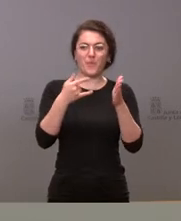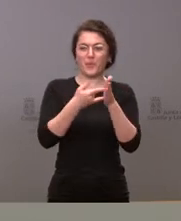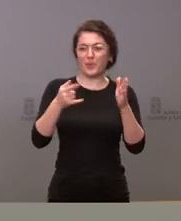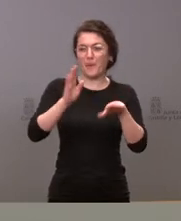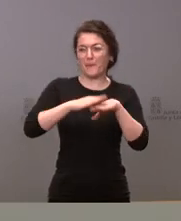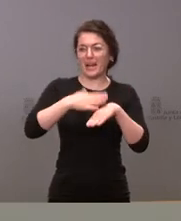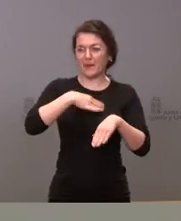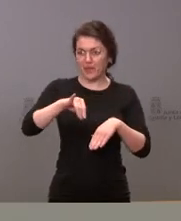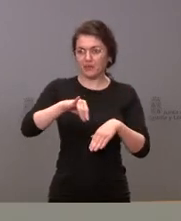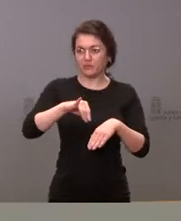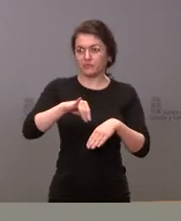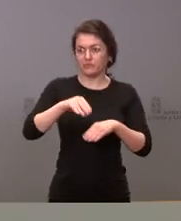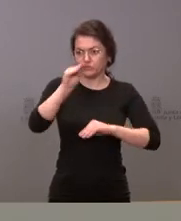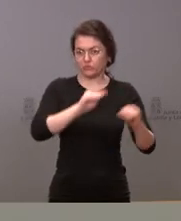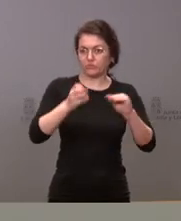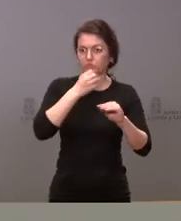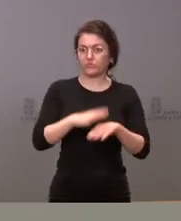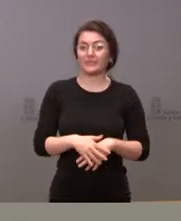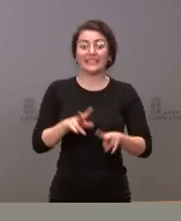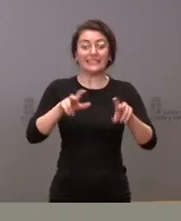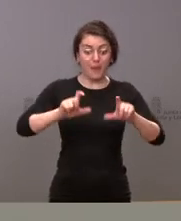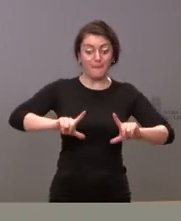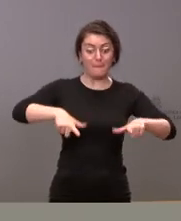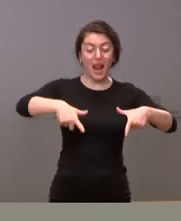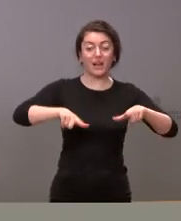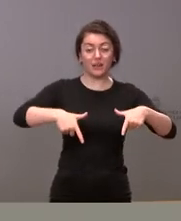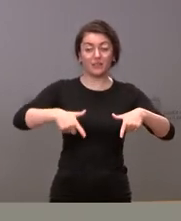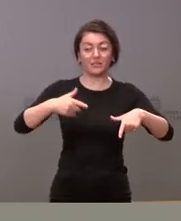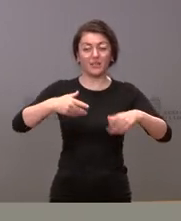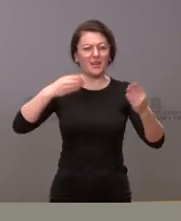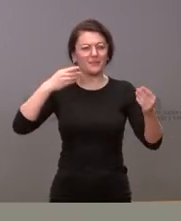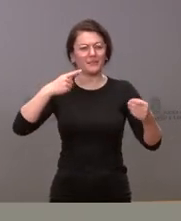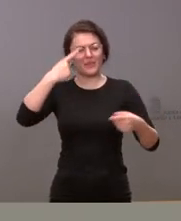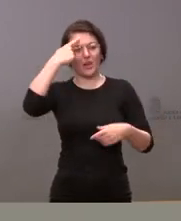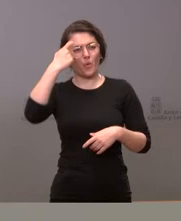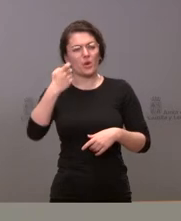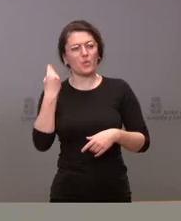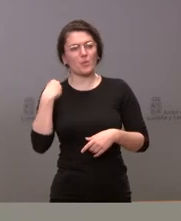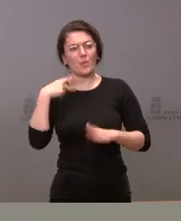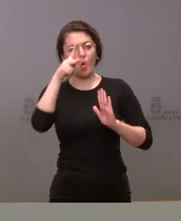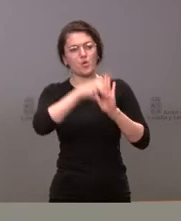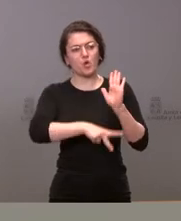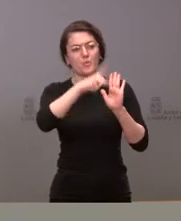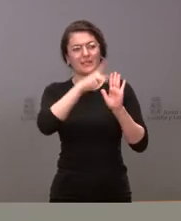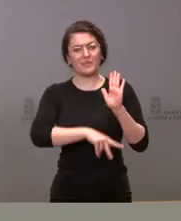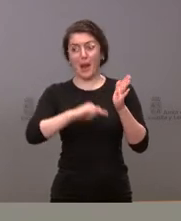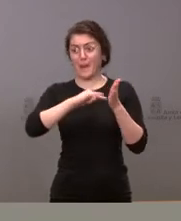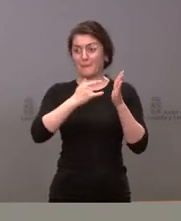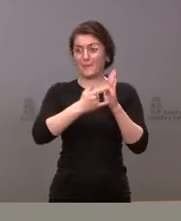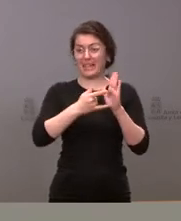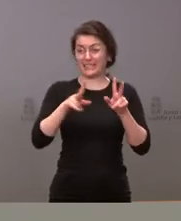con la cuestión que me plantea de las placas solares creo recordar que en la normativa de este reciente plan que aprobó el gobierno